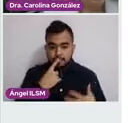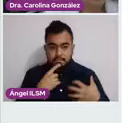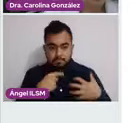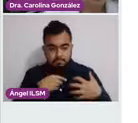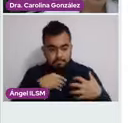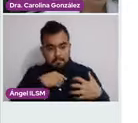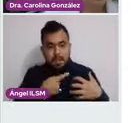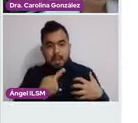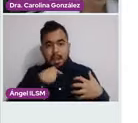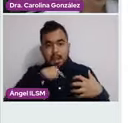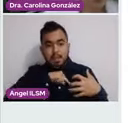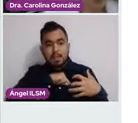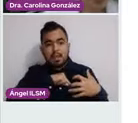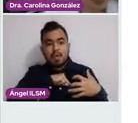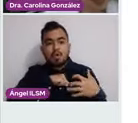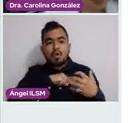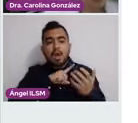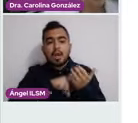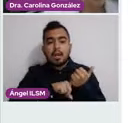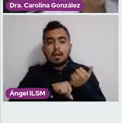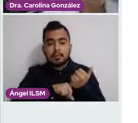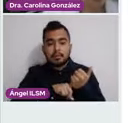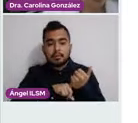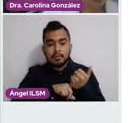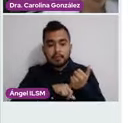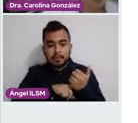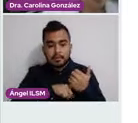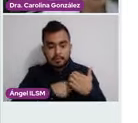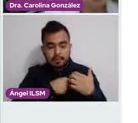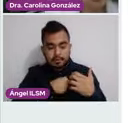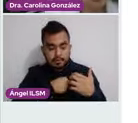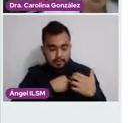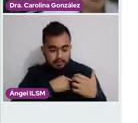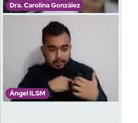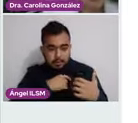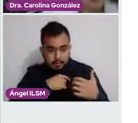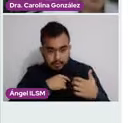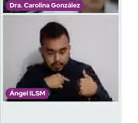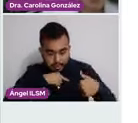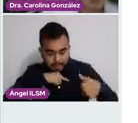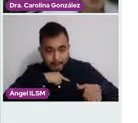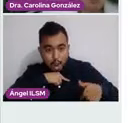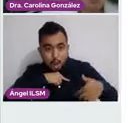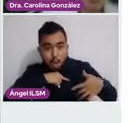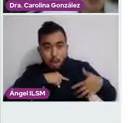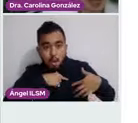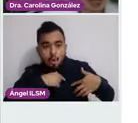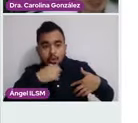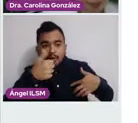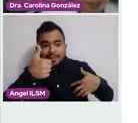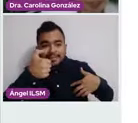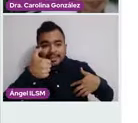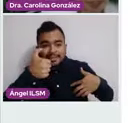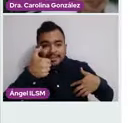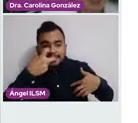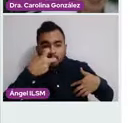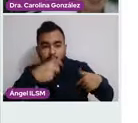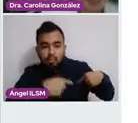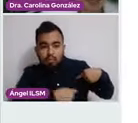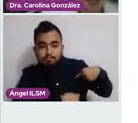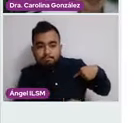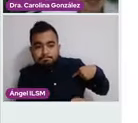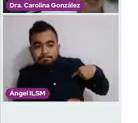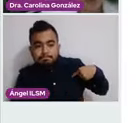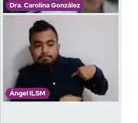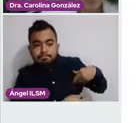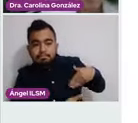a estar delimitada de la segunda a la sexta costilla, lateralmente por una línea paraesternal y